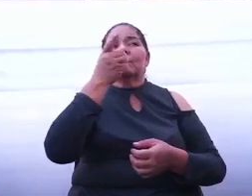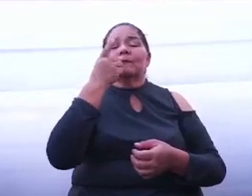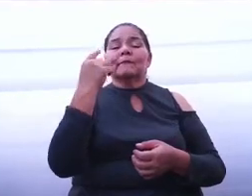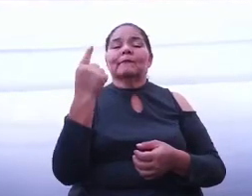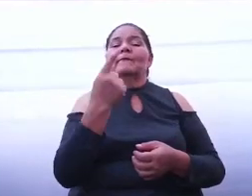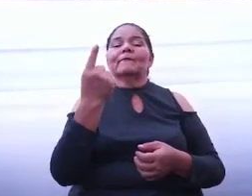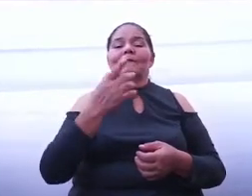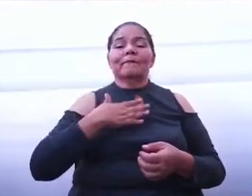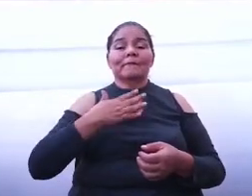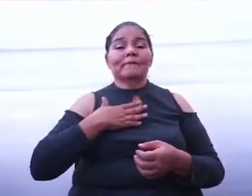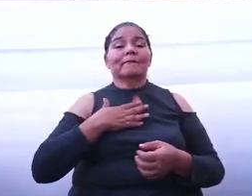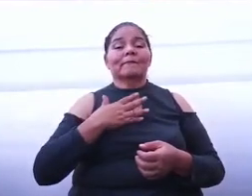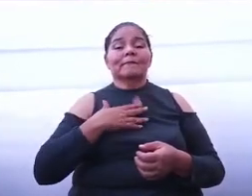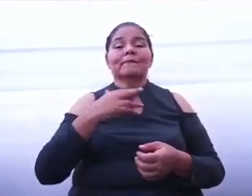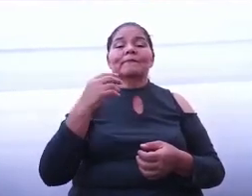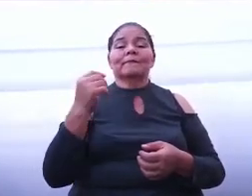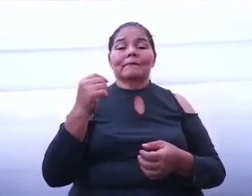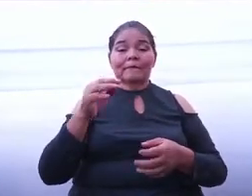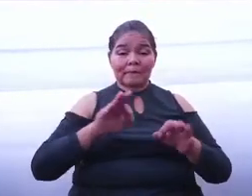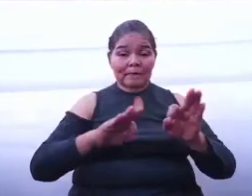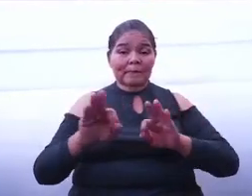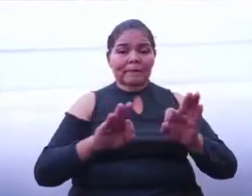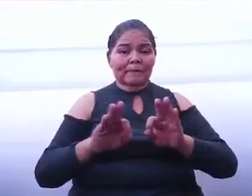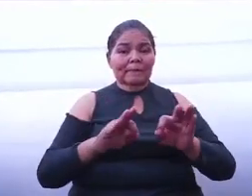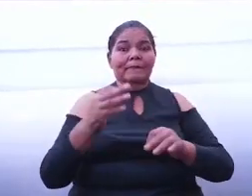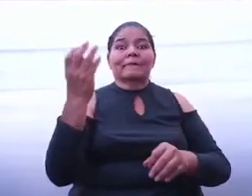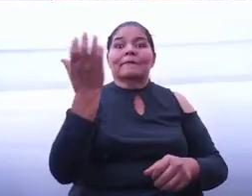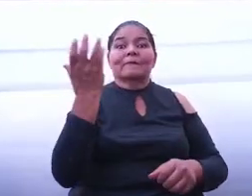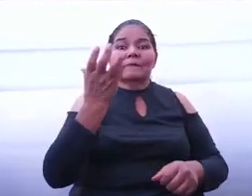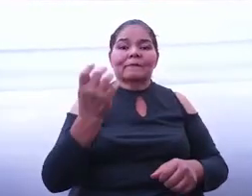míos, a llevarlos a cabo.